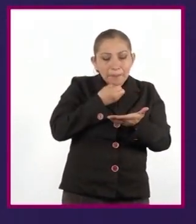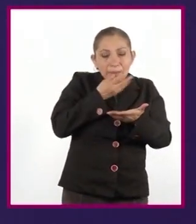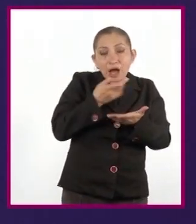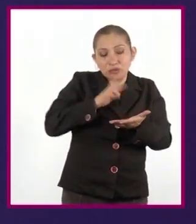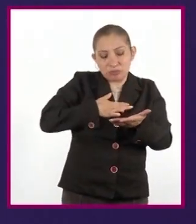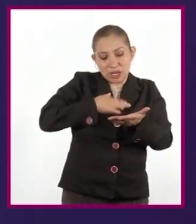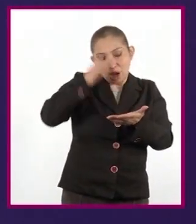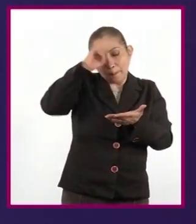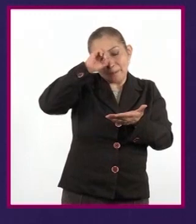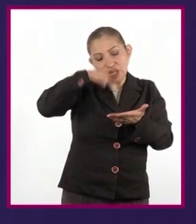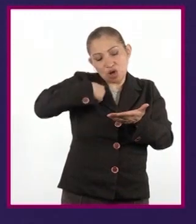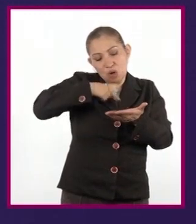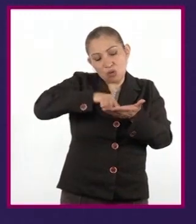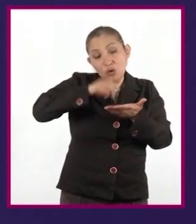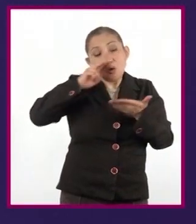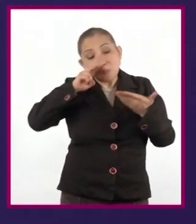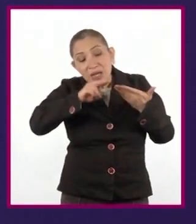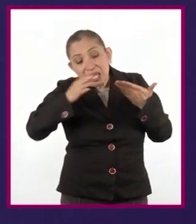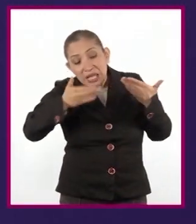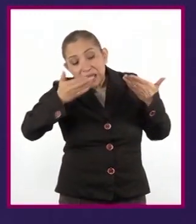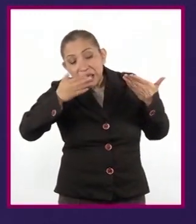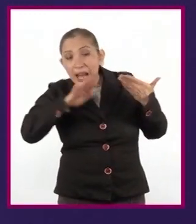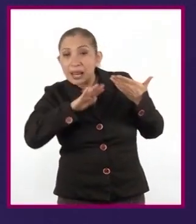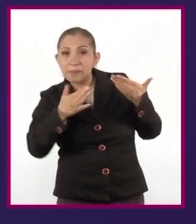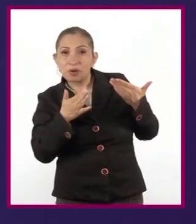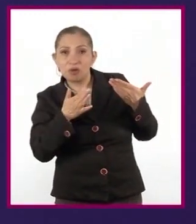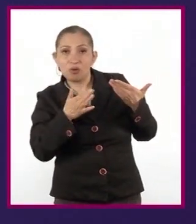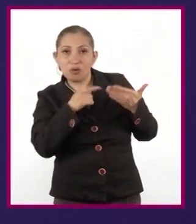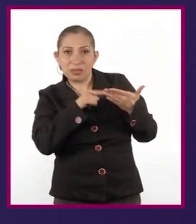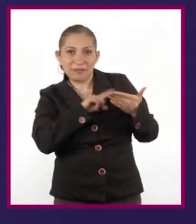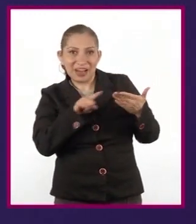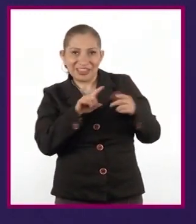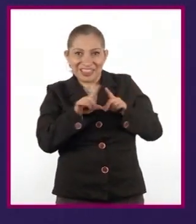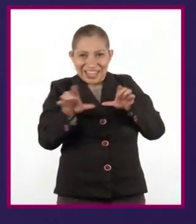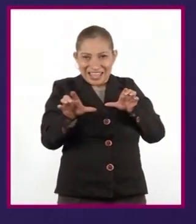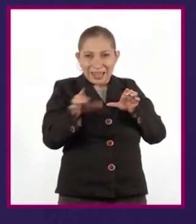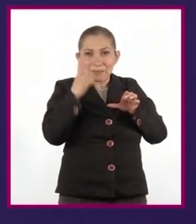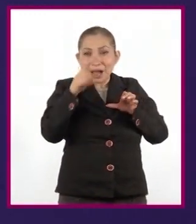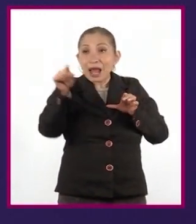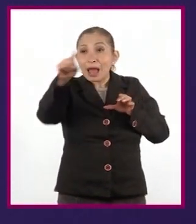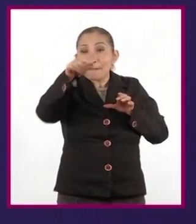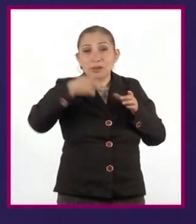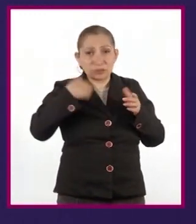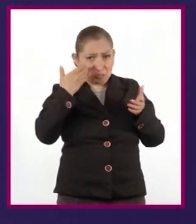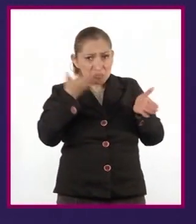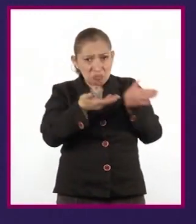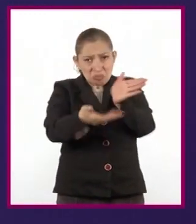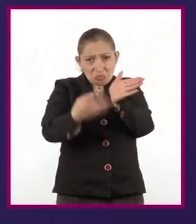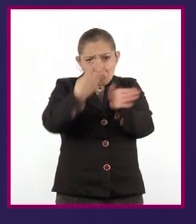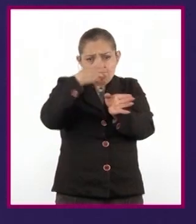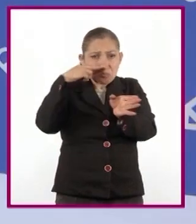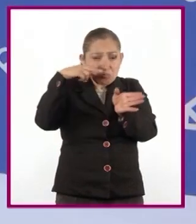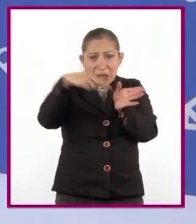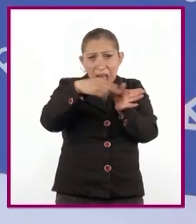la opinión o experiencia de la lectura del autor del prólogo para motivar al lector a leer dicha obra.